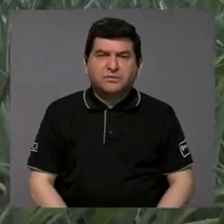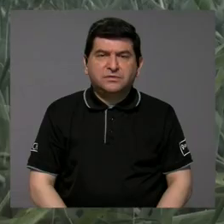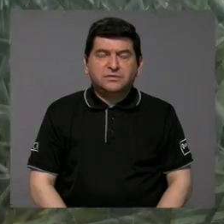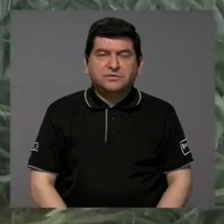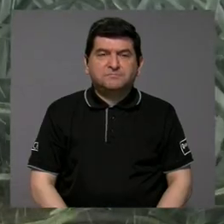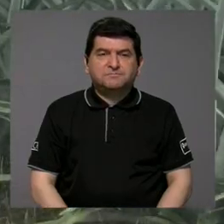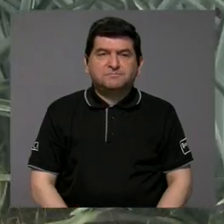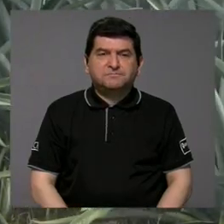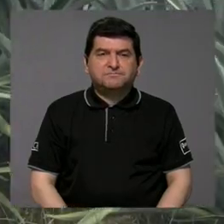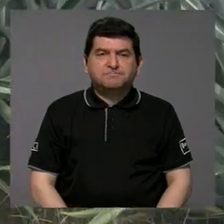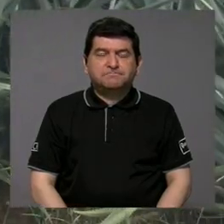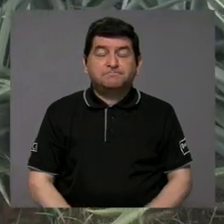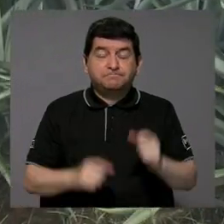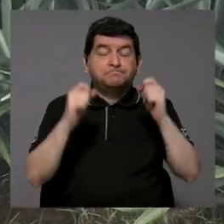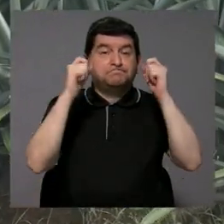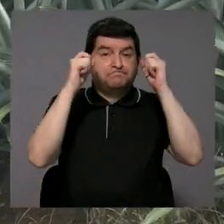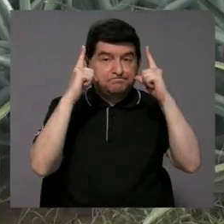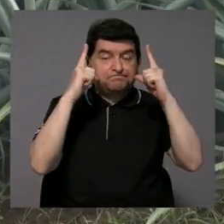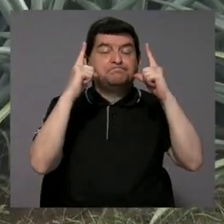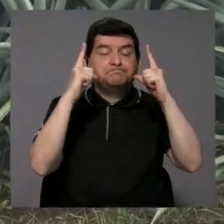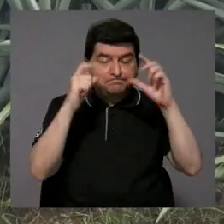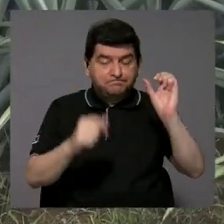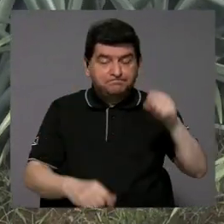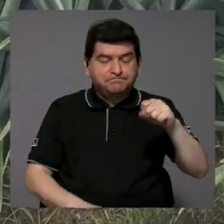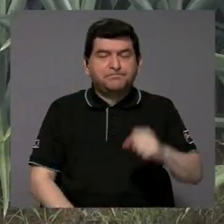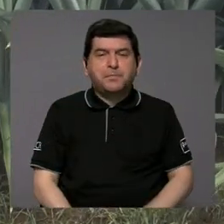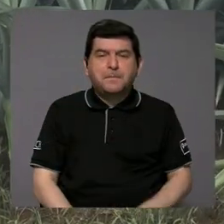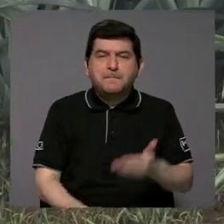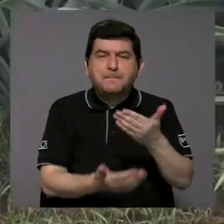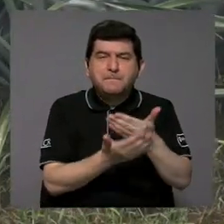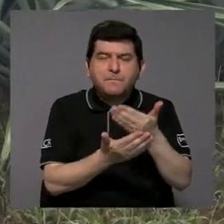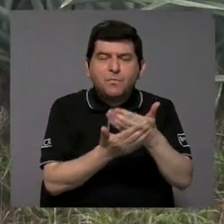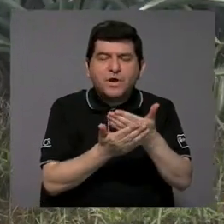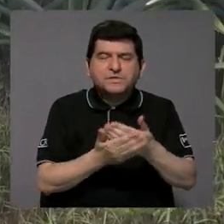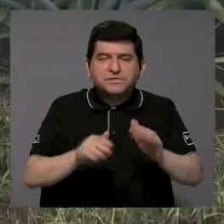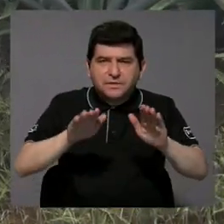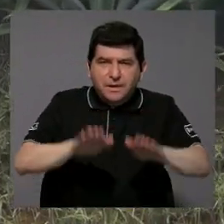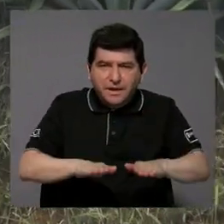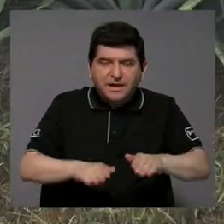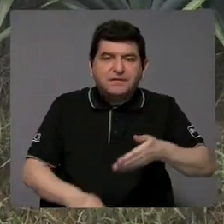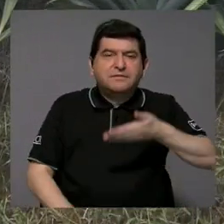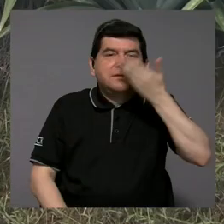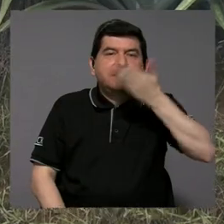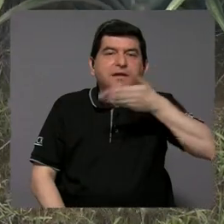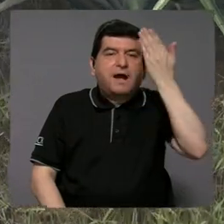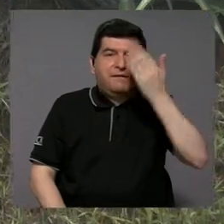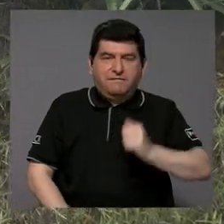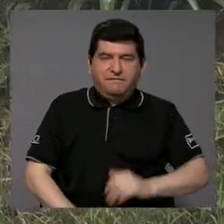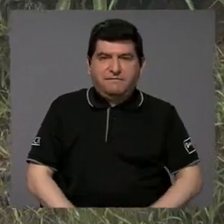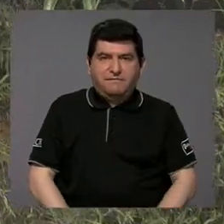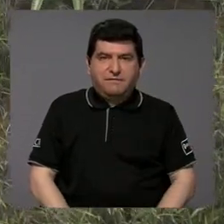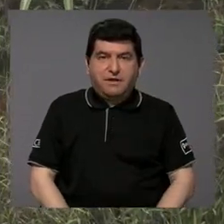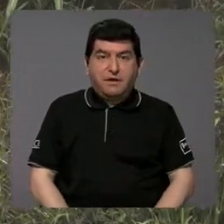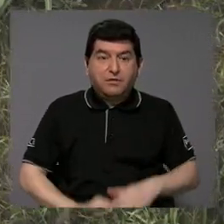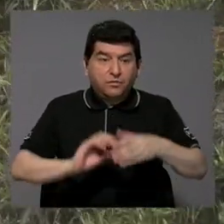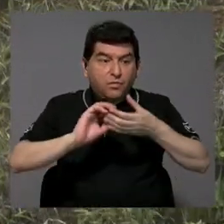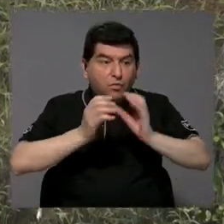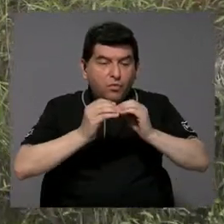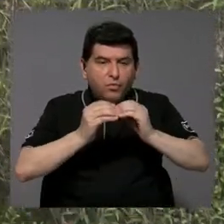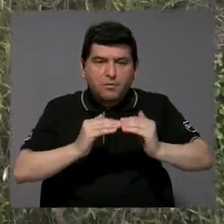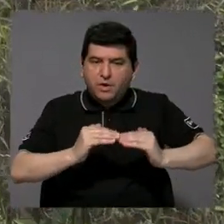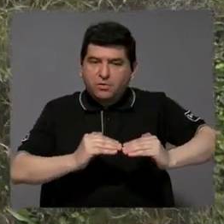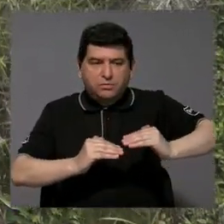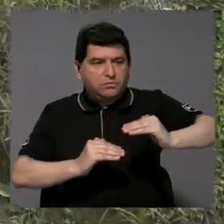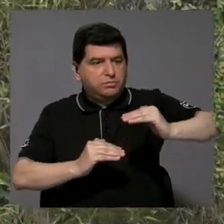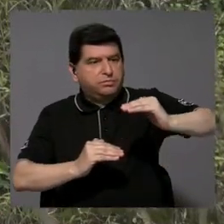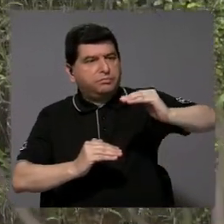tomado por sorpresa porque muestreadores pasivos de aire han resultado en una cantidad muy